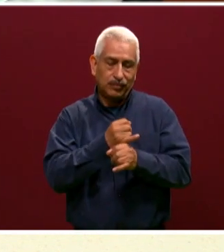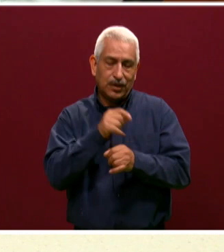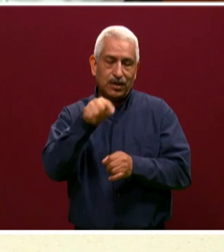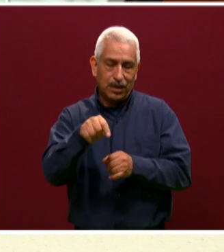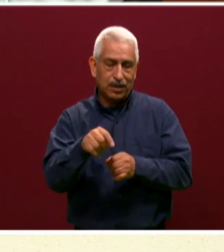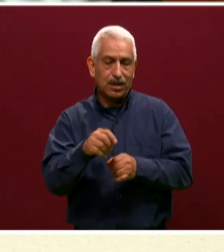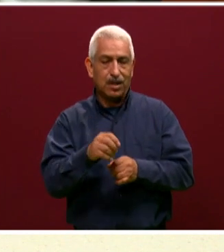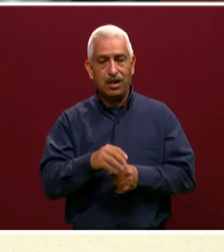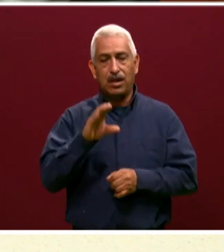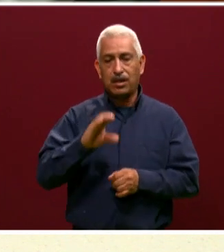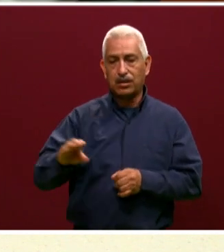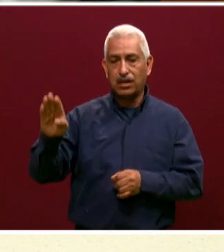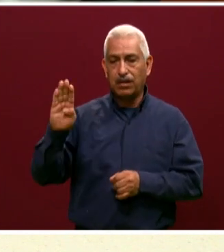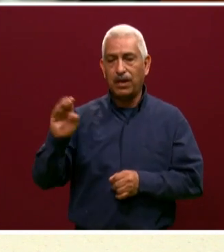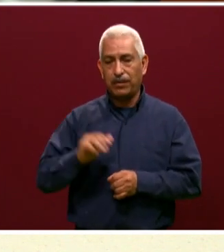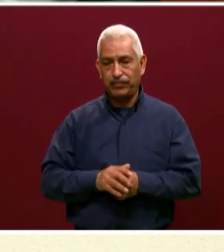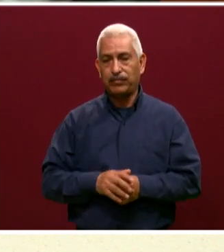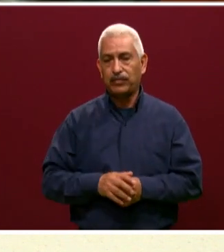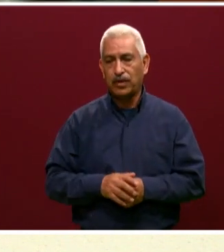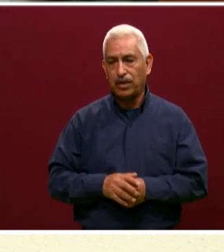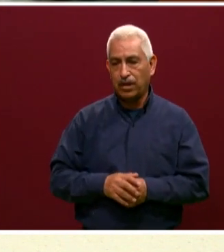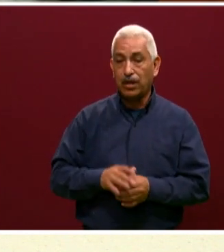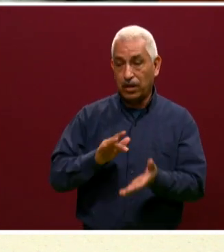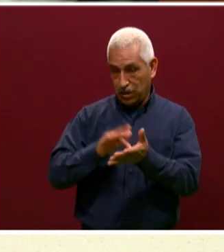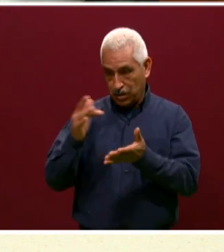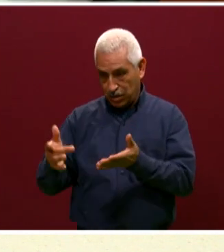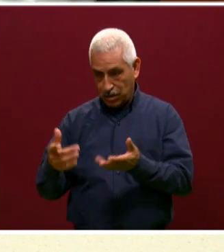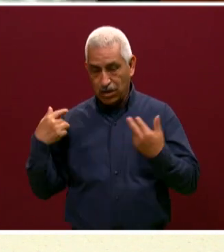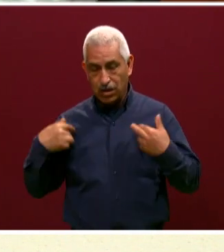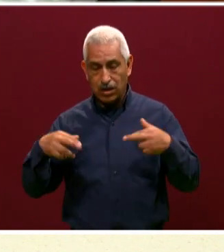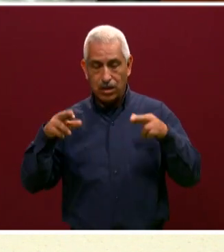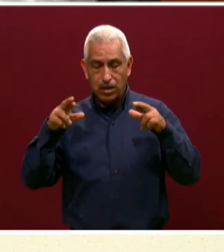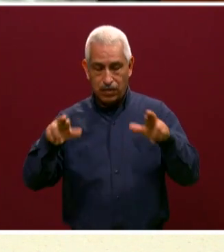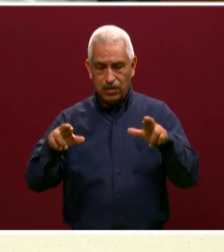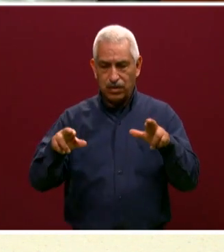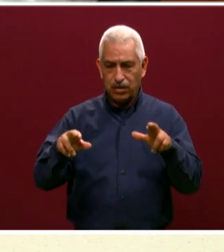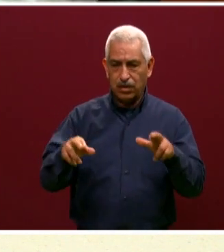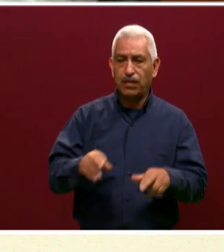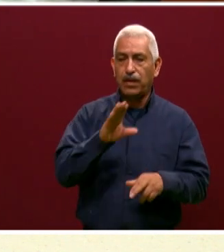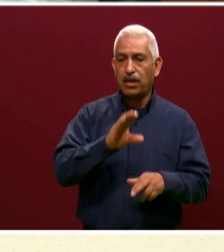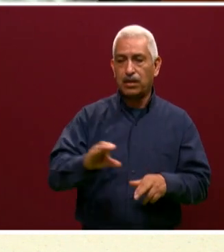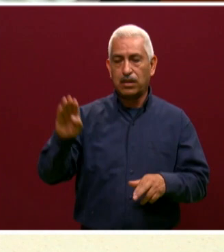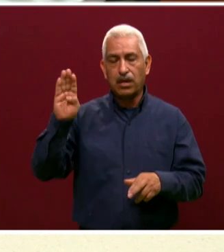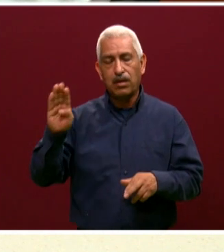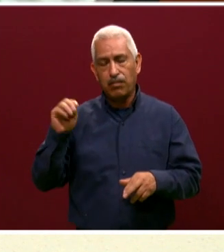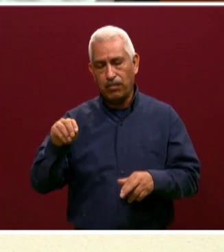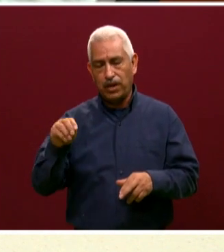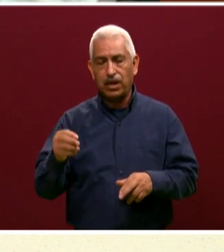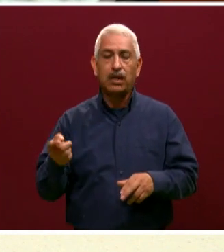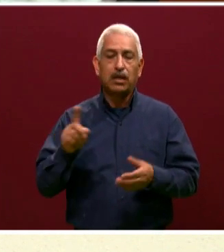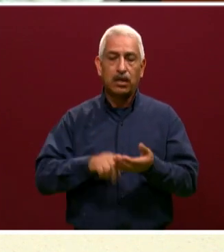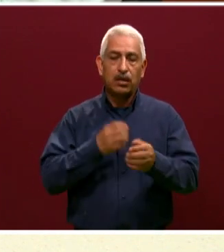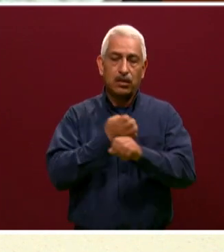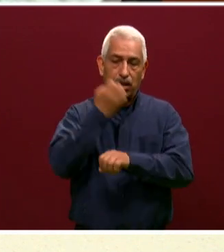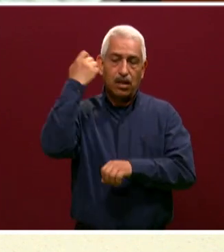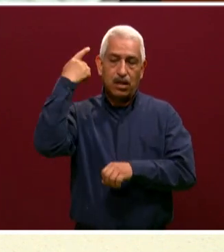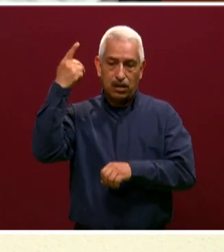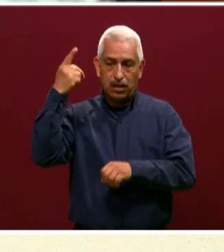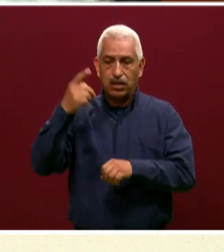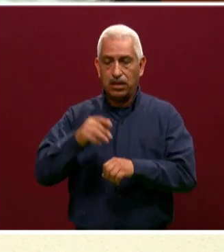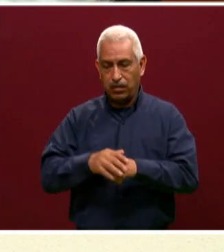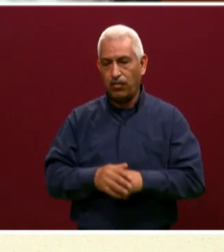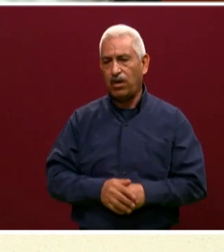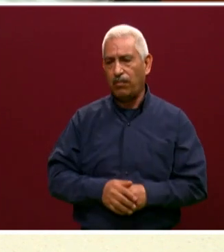Muchísimas gracias a Santos Alfonso Serrano Méndez, director general de COBAEP, Colegio de Bachilleros del Estado de Puebla. Y a Coti Cleotilde